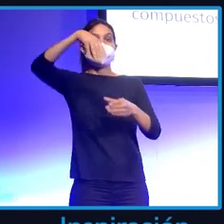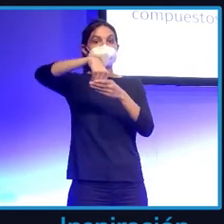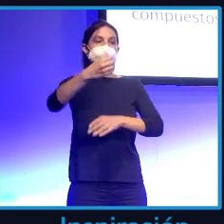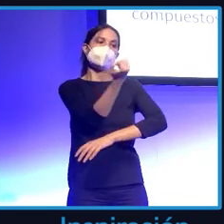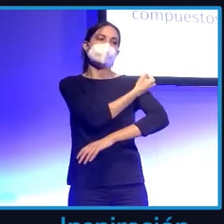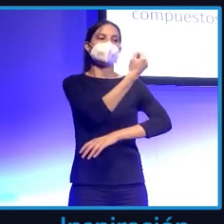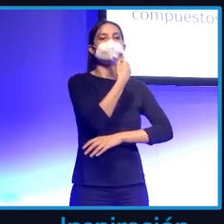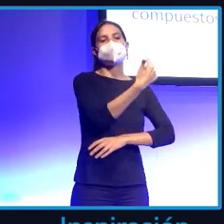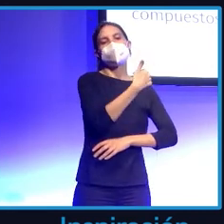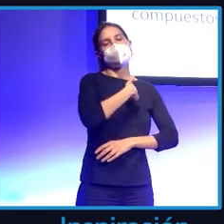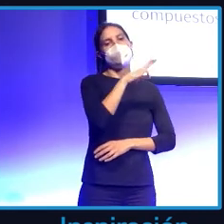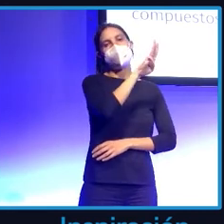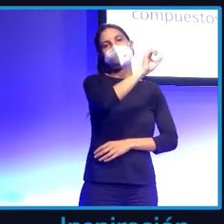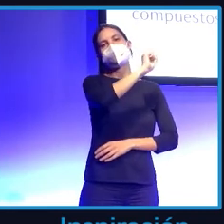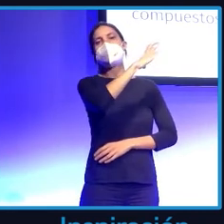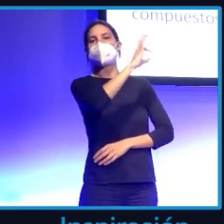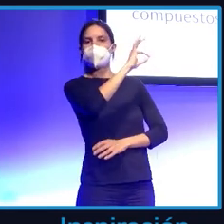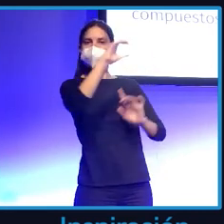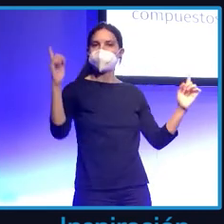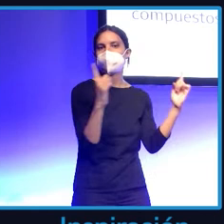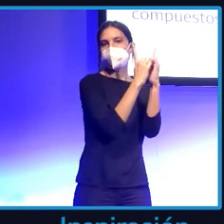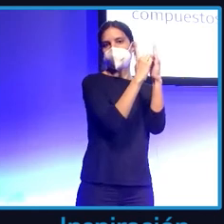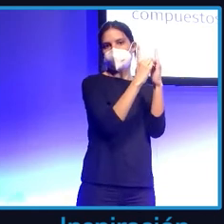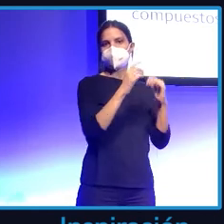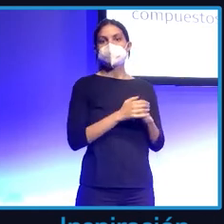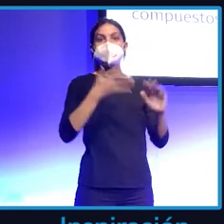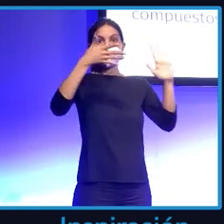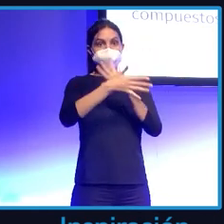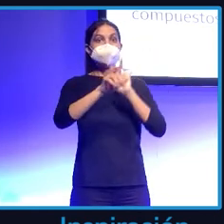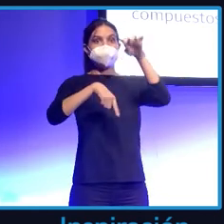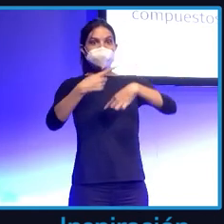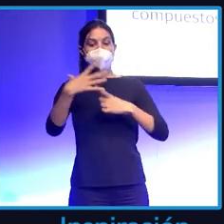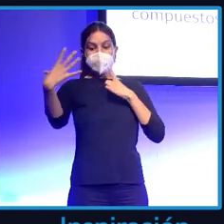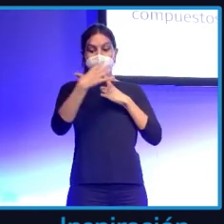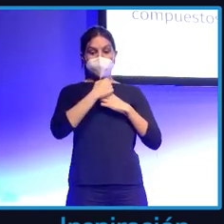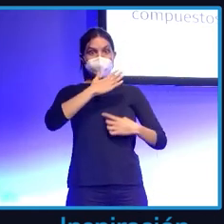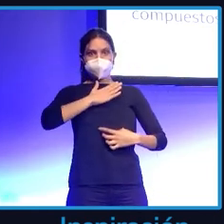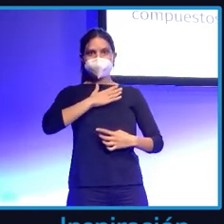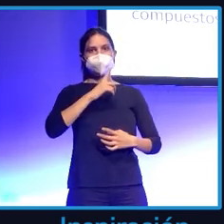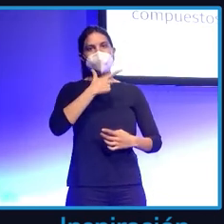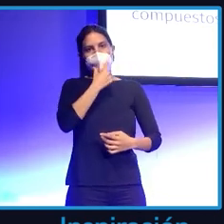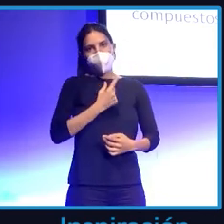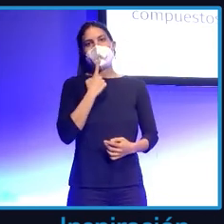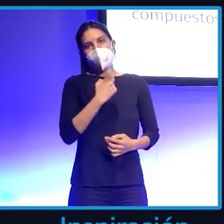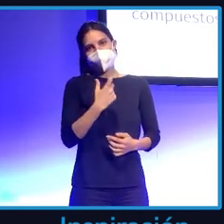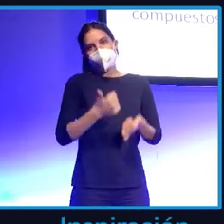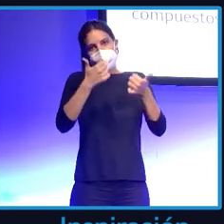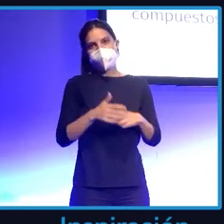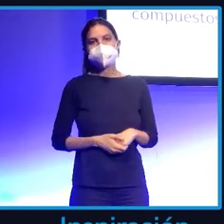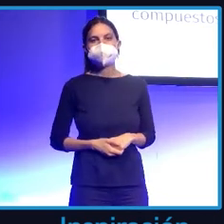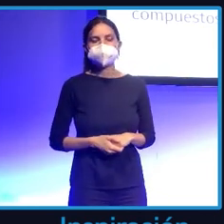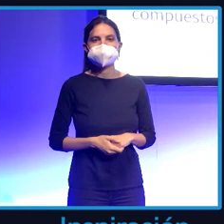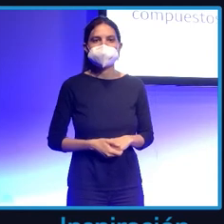Juan González. Entonces dificulto mi rastreo. Este hombre pues hace una cosa parecida.